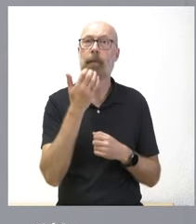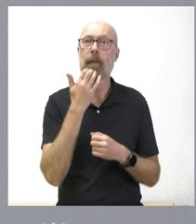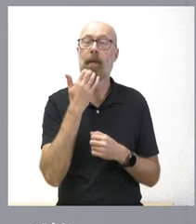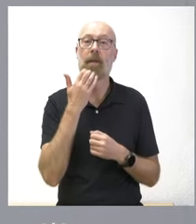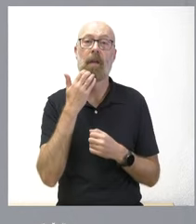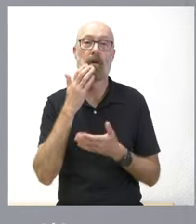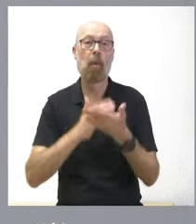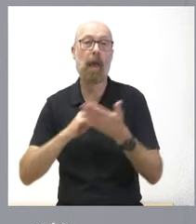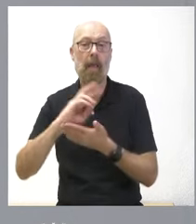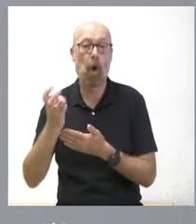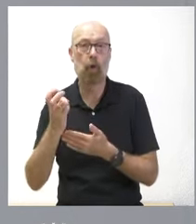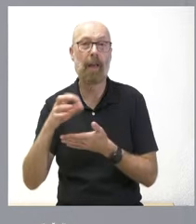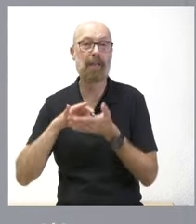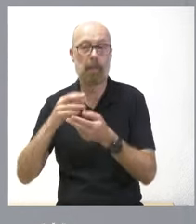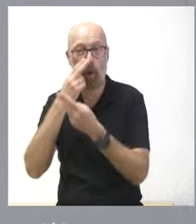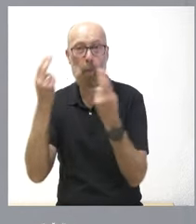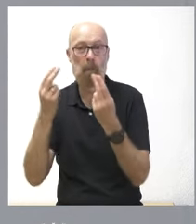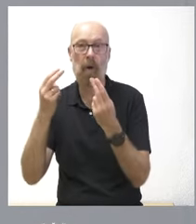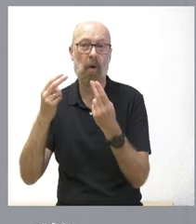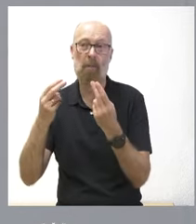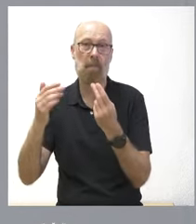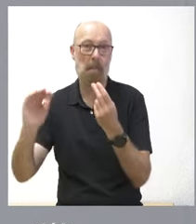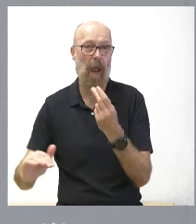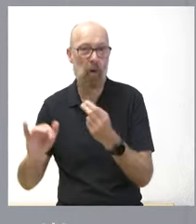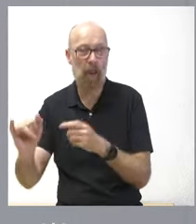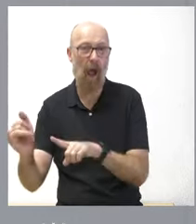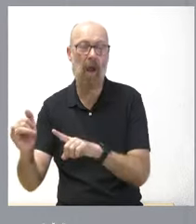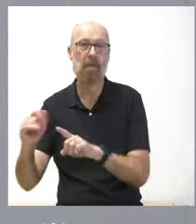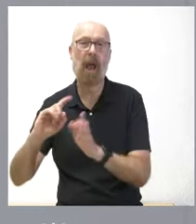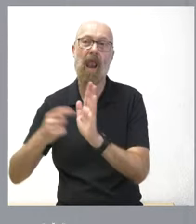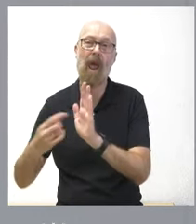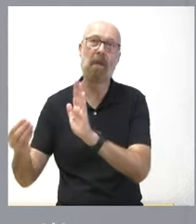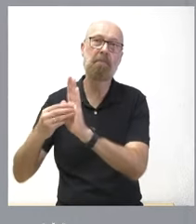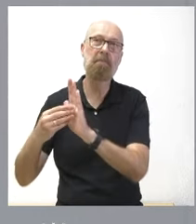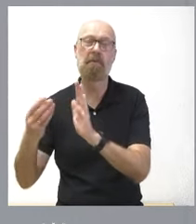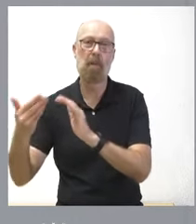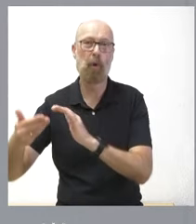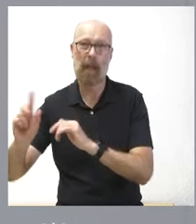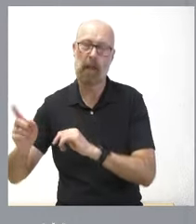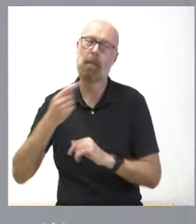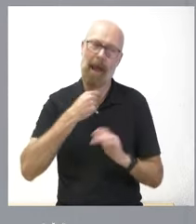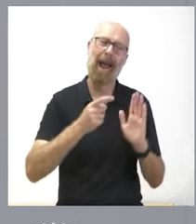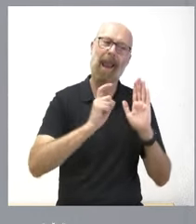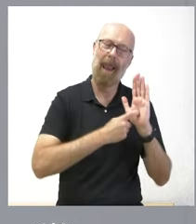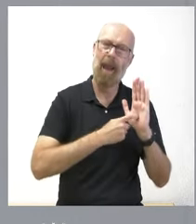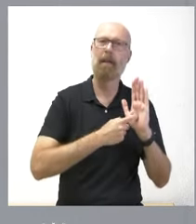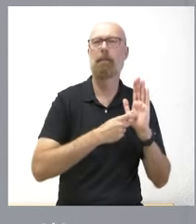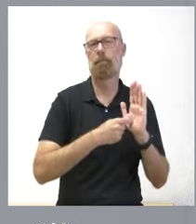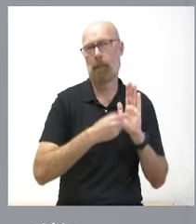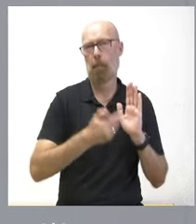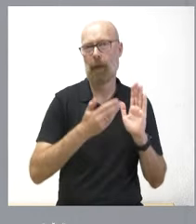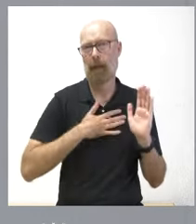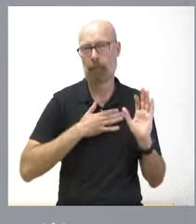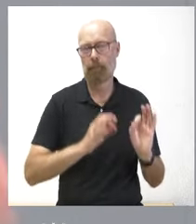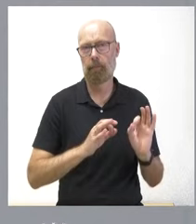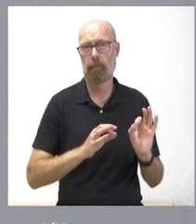debajo del nuestro garantizar esto por ley tiene menos importancia que en nuestro caso. Yo creo que lo de ayer adquiere todavía más valor